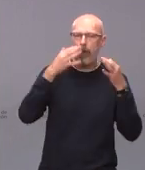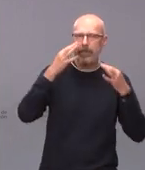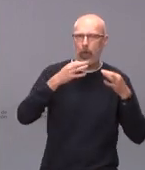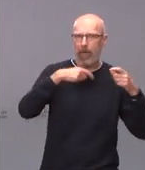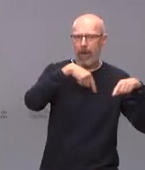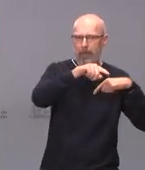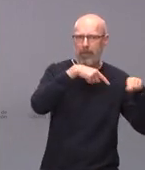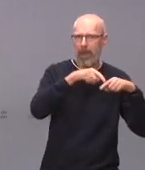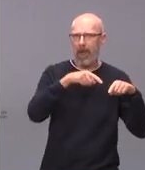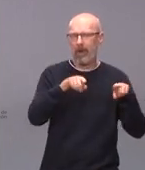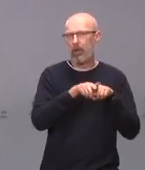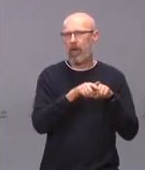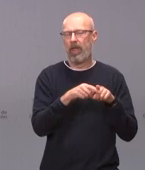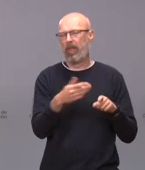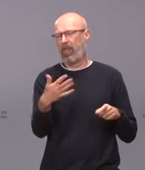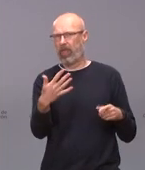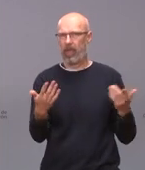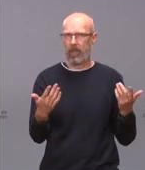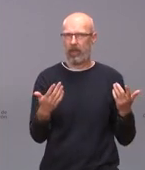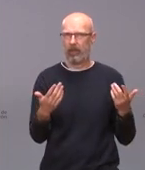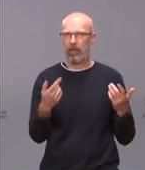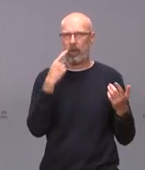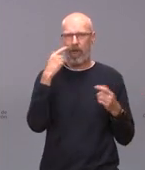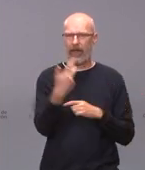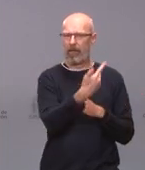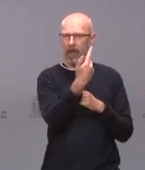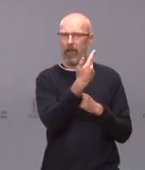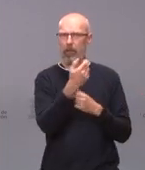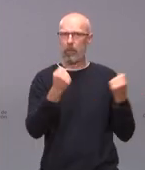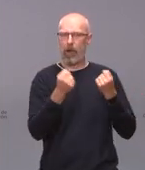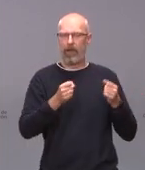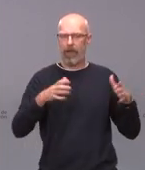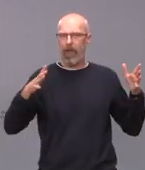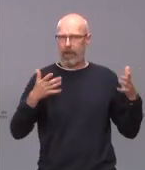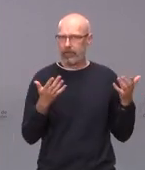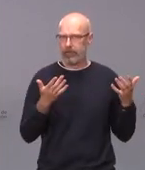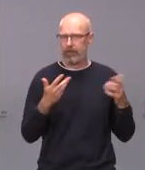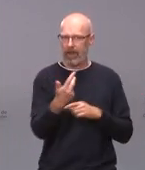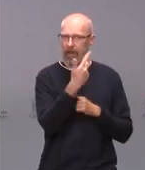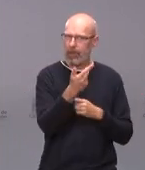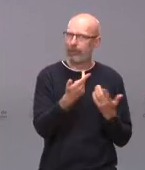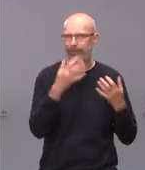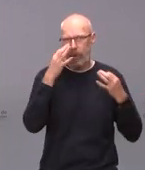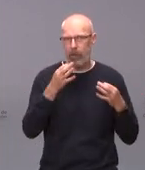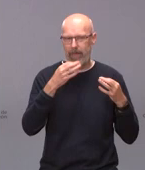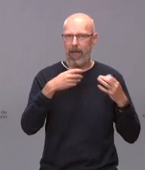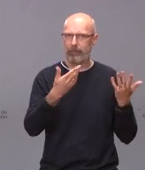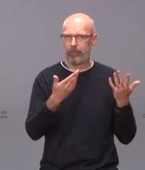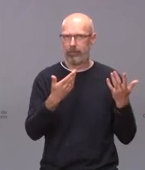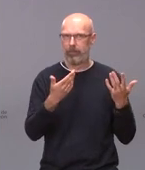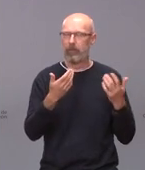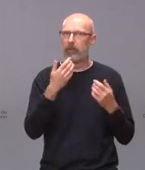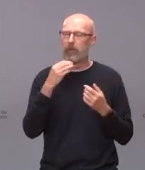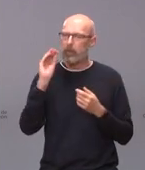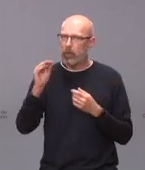conduciendo y grabándose y soltando el volante me gustaría saber también en qué asesor exactamente está esta persona